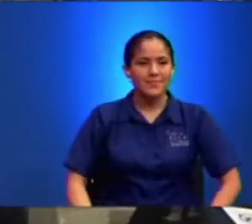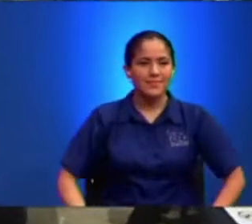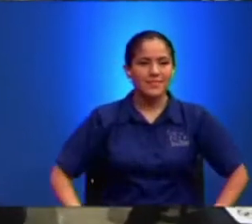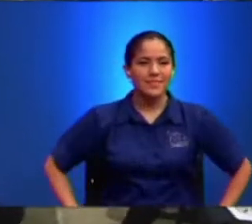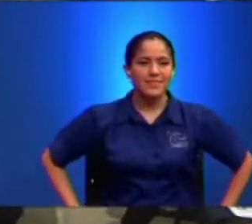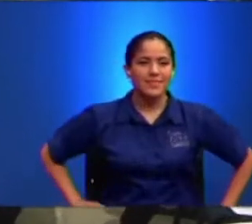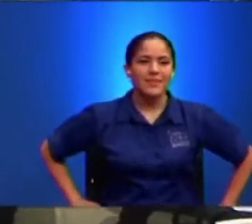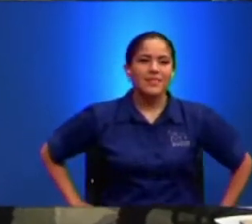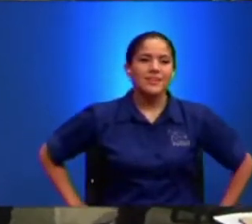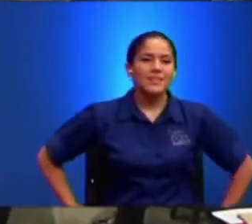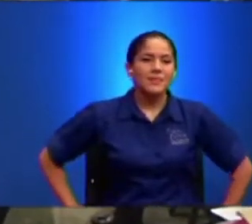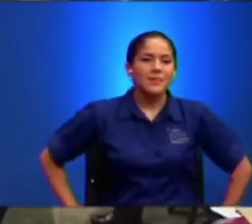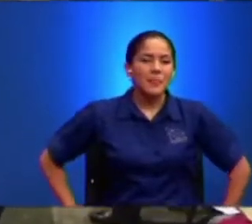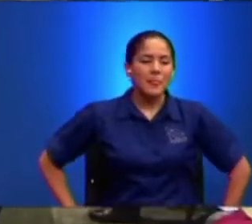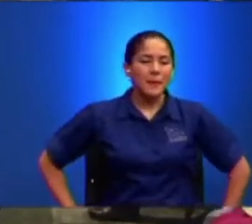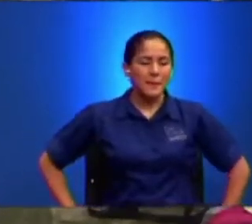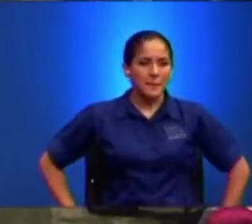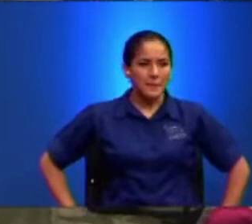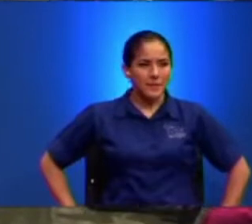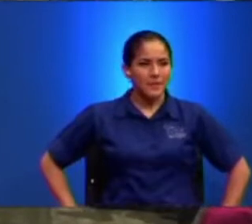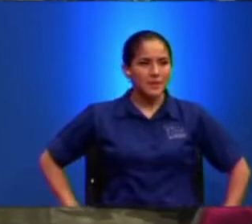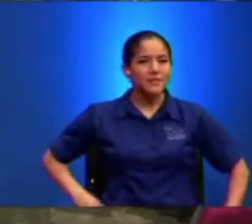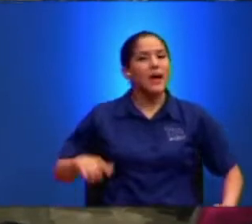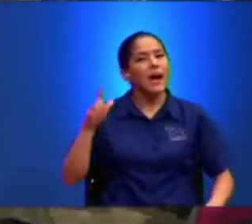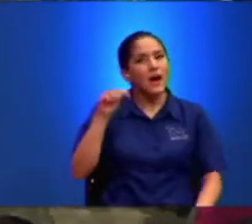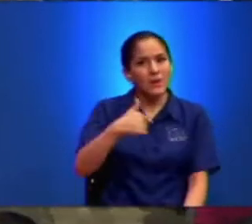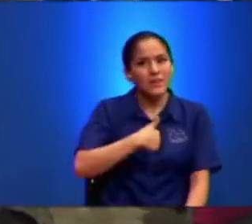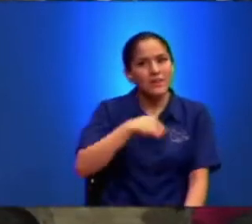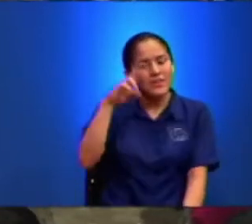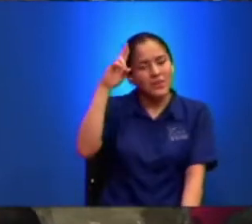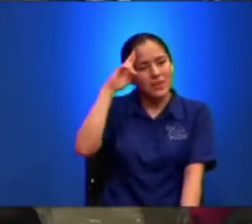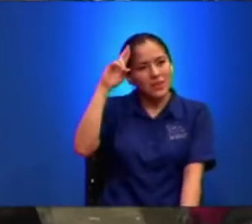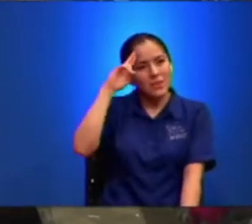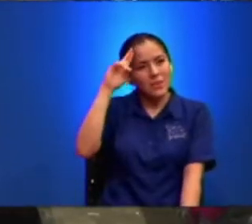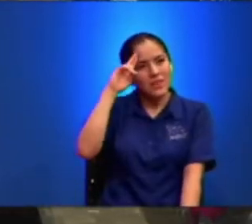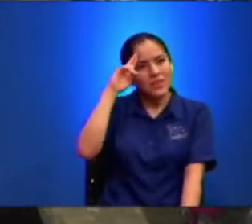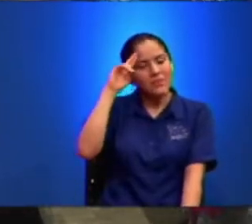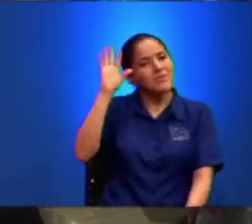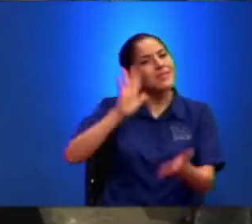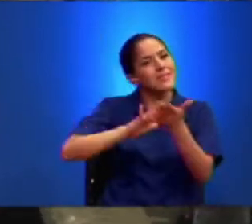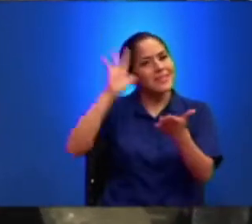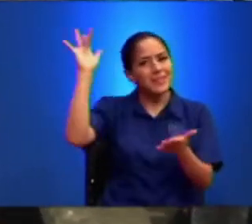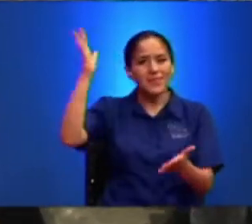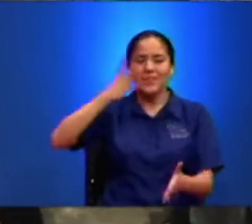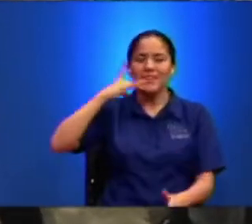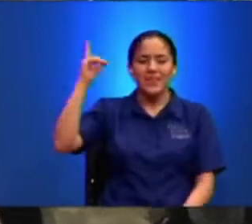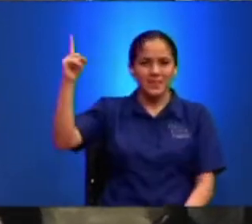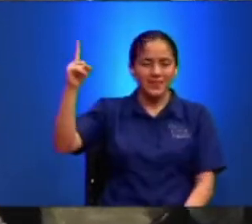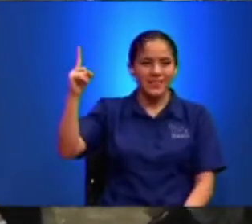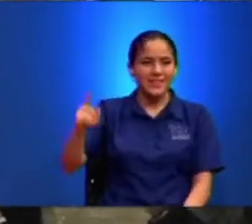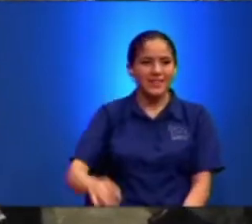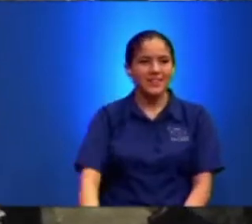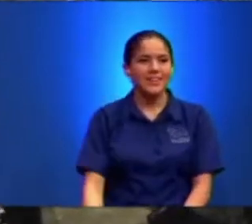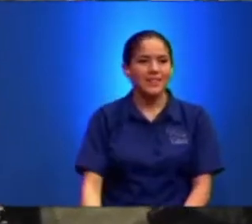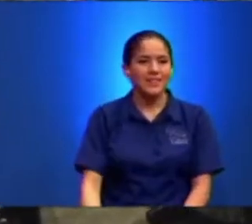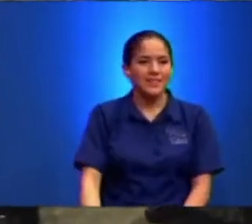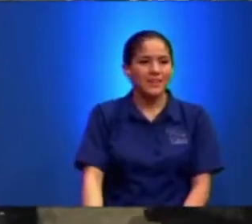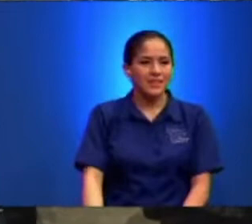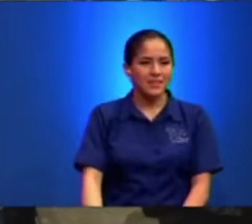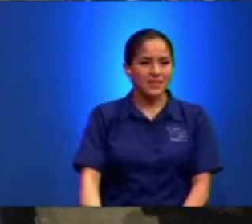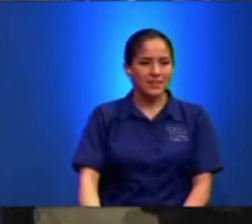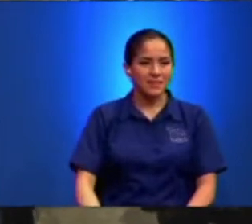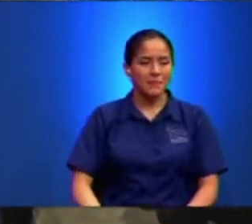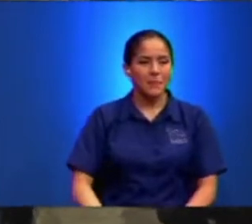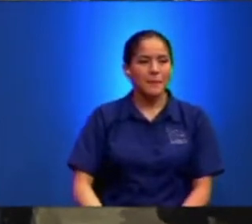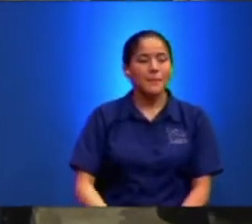Sí Mire Y ahorita Que me estoy Recordando Dije Gloria a Dios Gloria a Dios